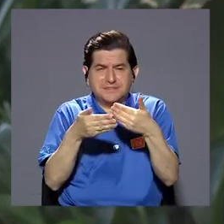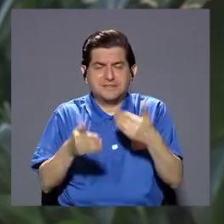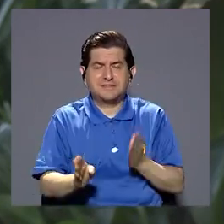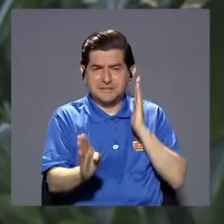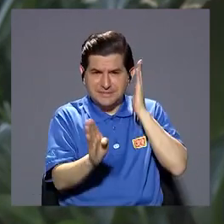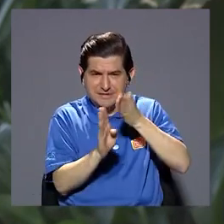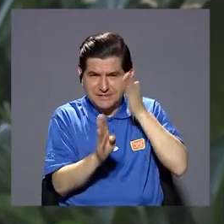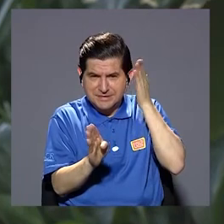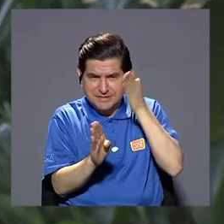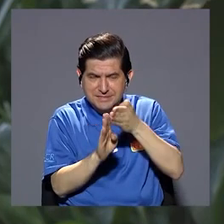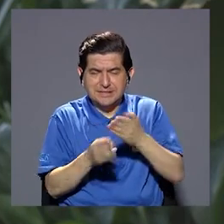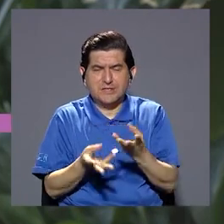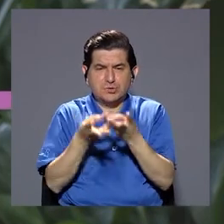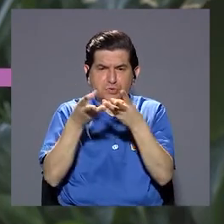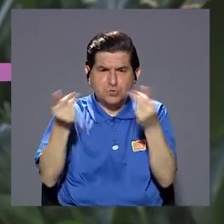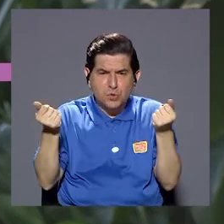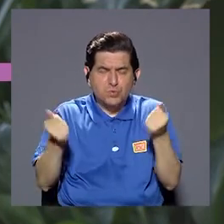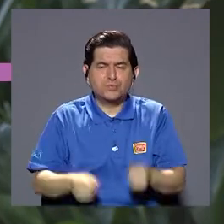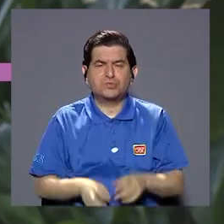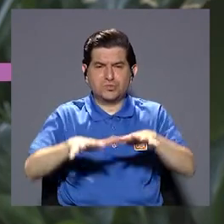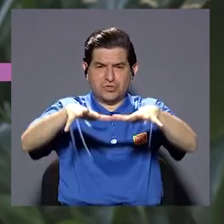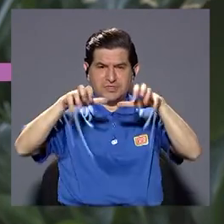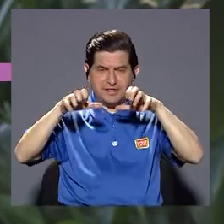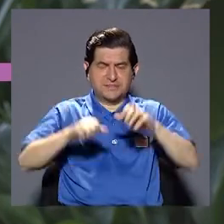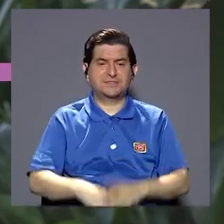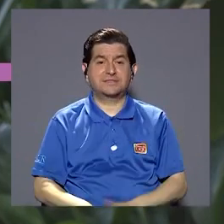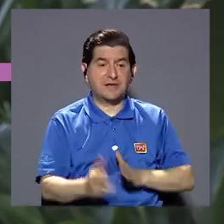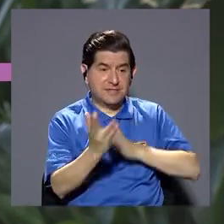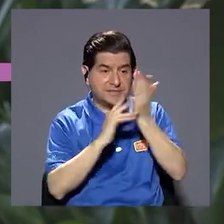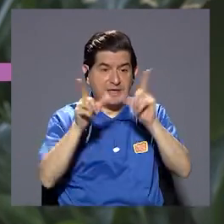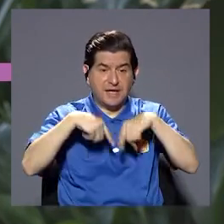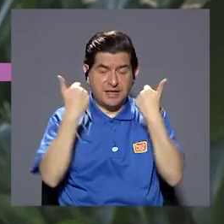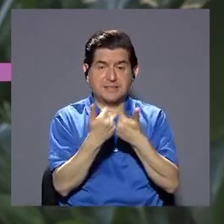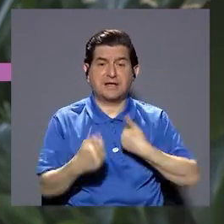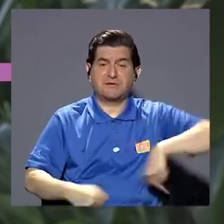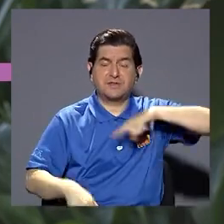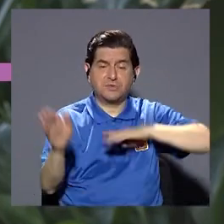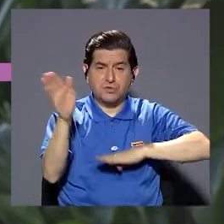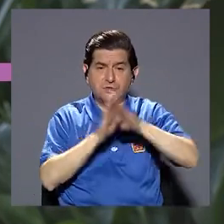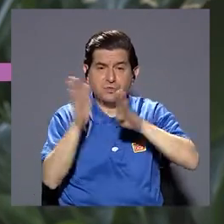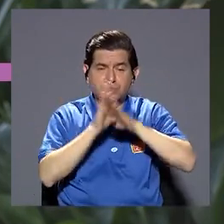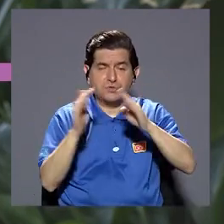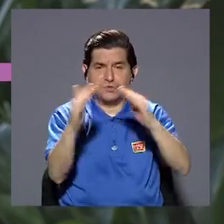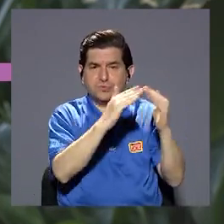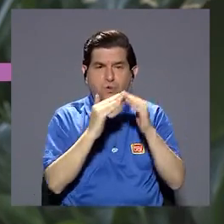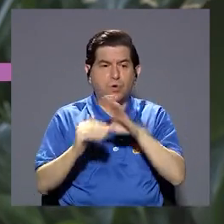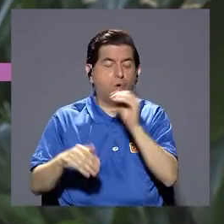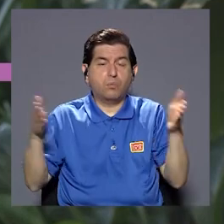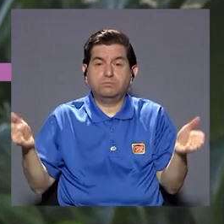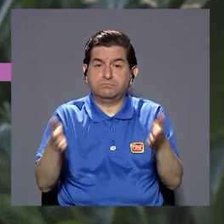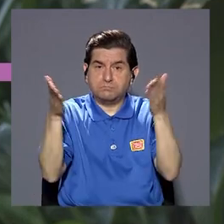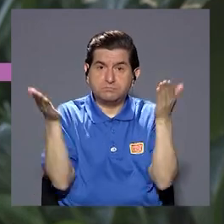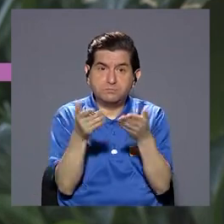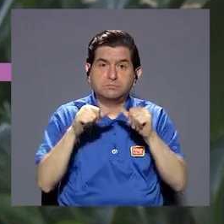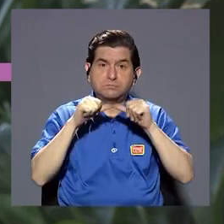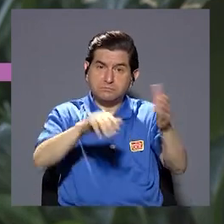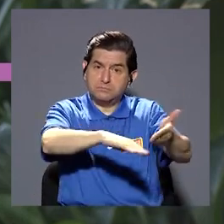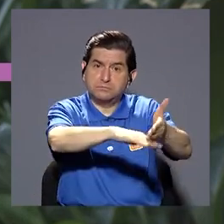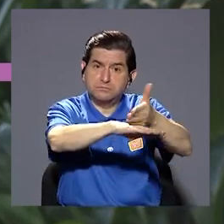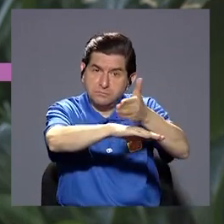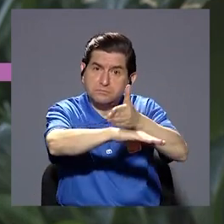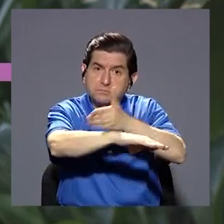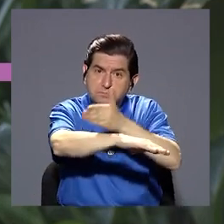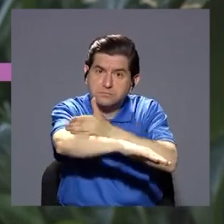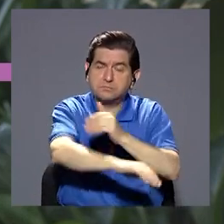asertividad para resolver el estrés a través de estos grupos que nosotros desarrollamos en la comunidad o quizá motivarse para seguir